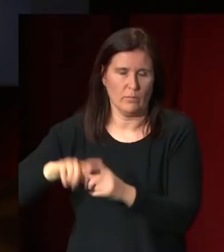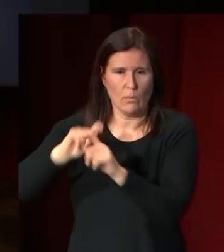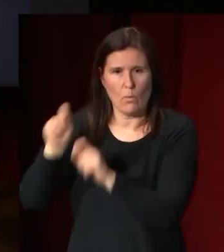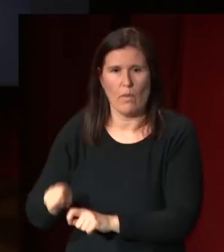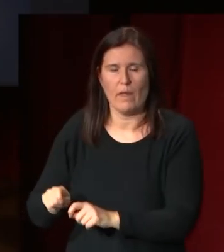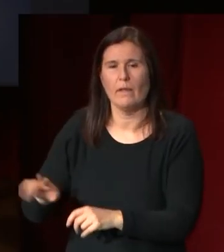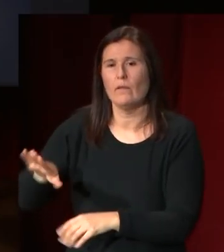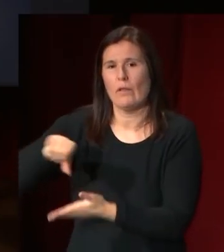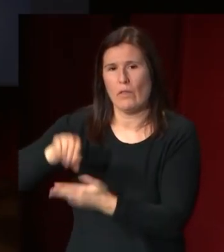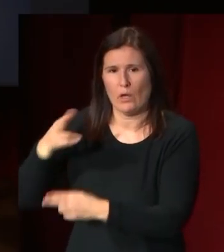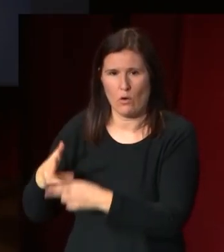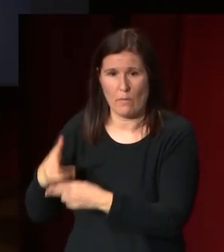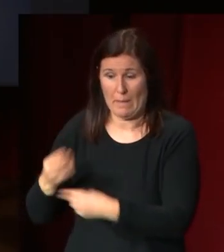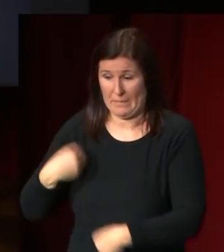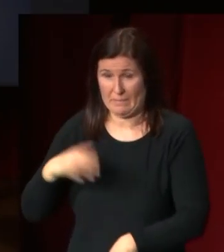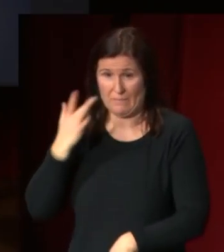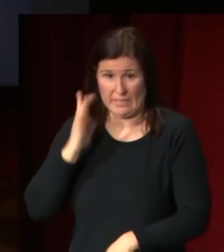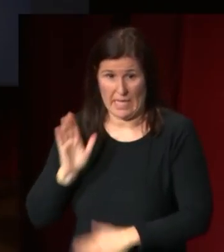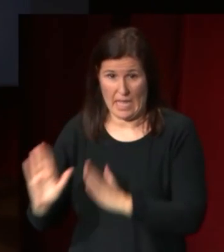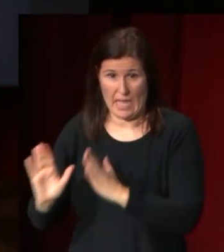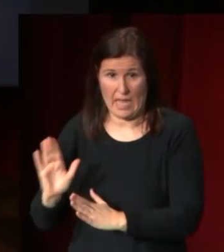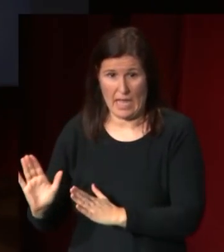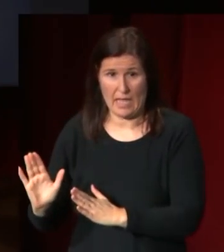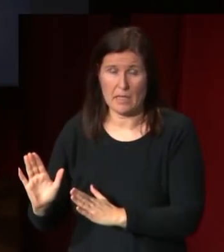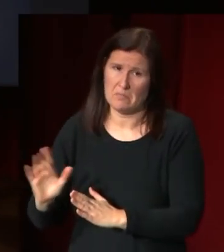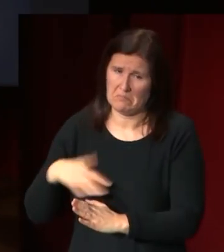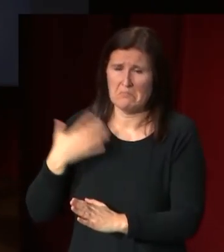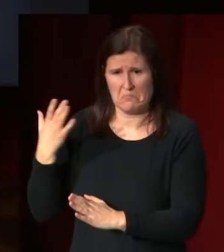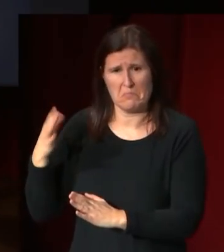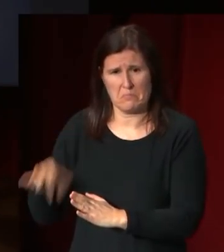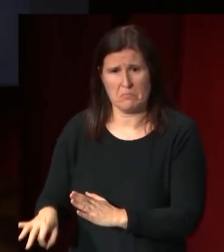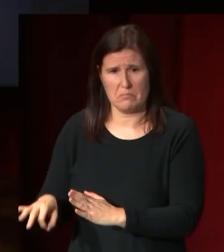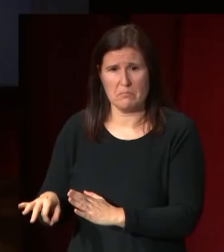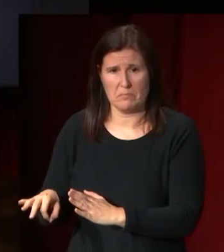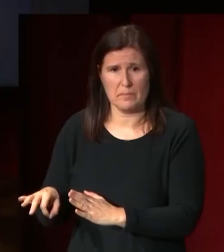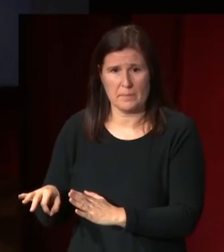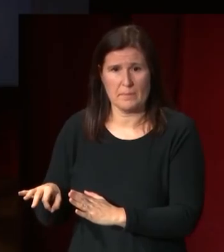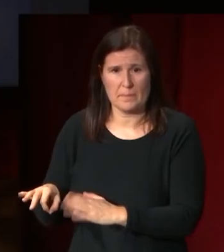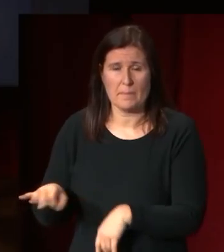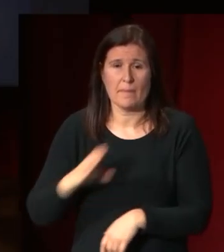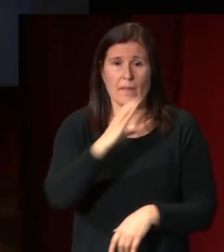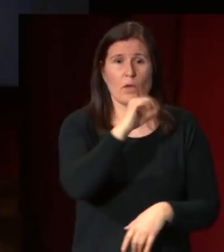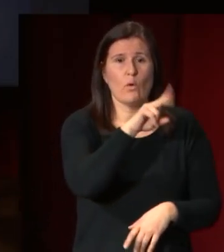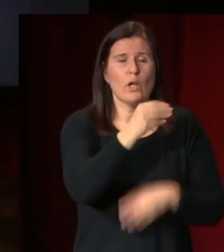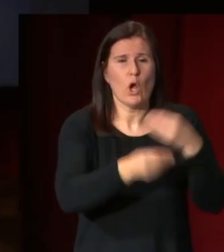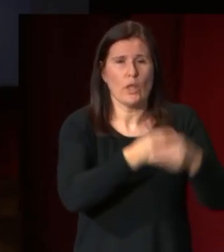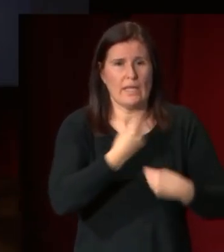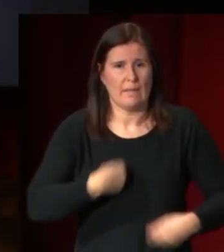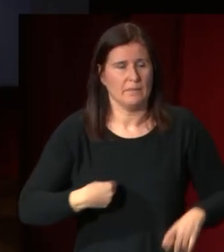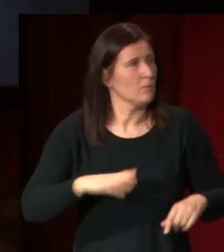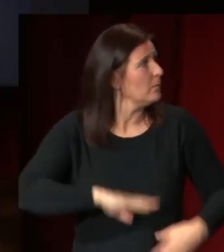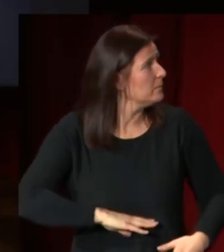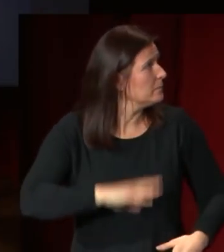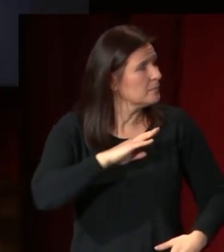sobre esas fechas es bastante probable que Álvarez Cubero hiciera este retrato